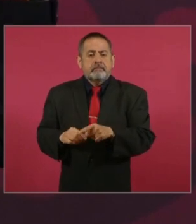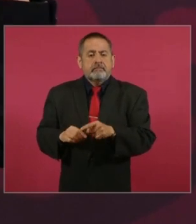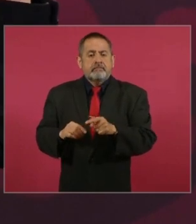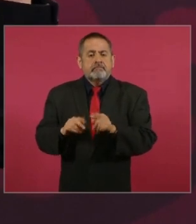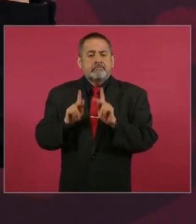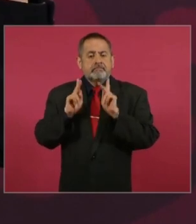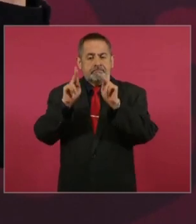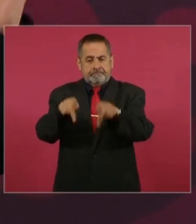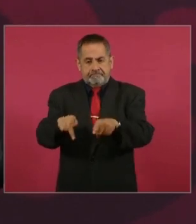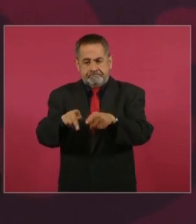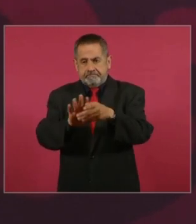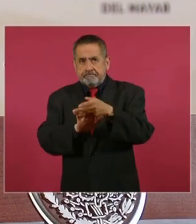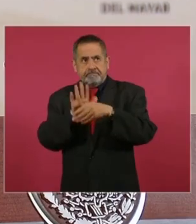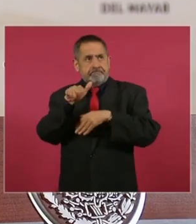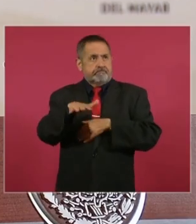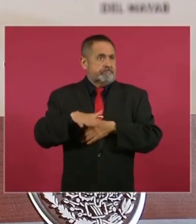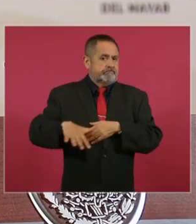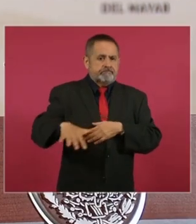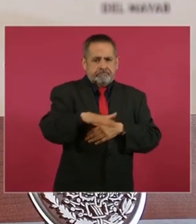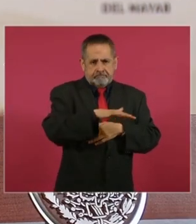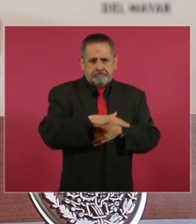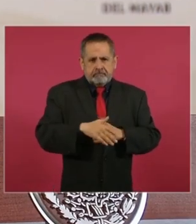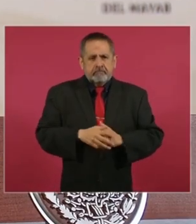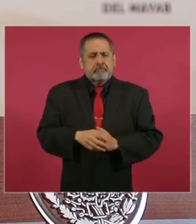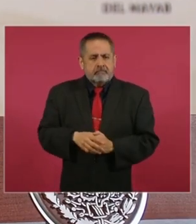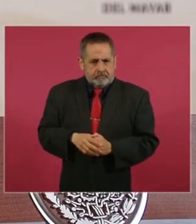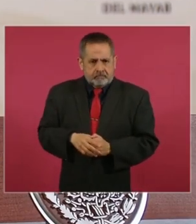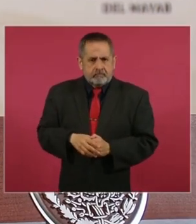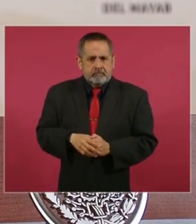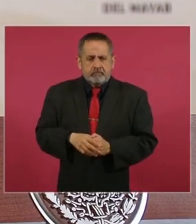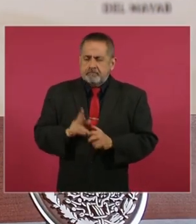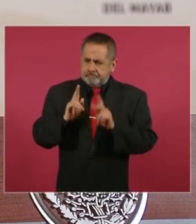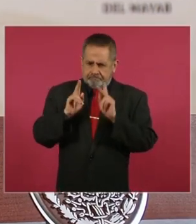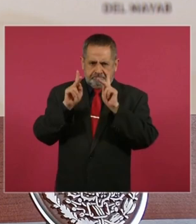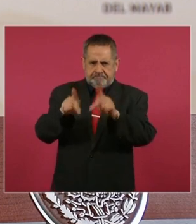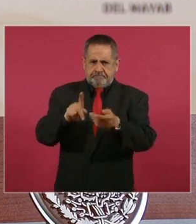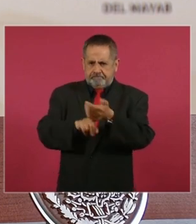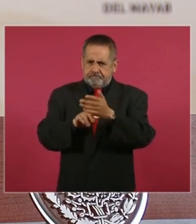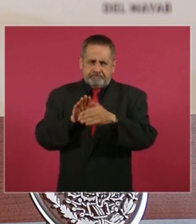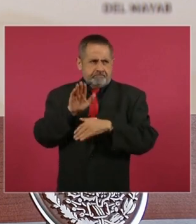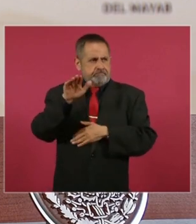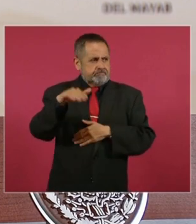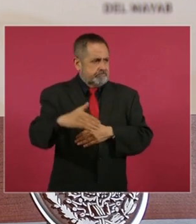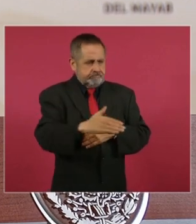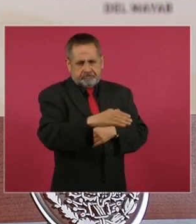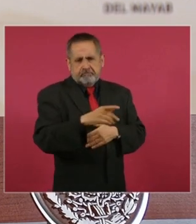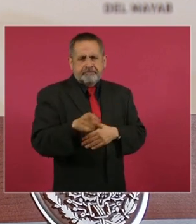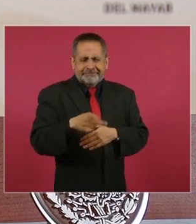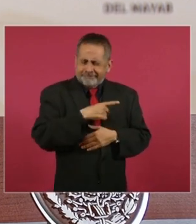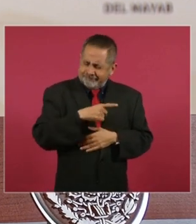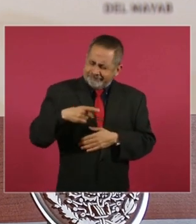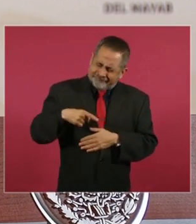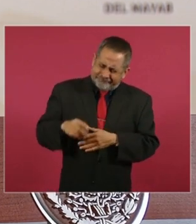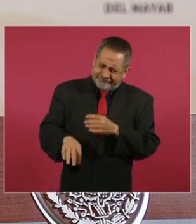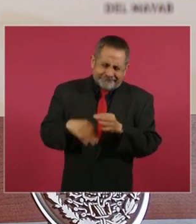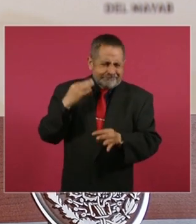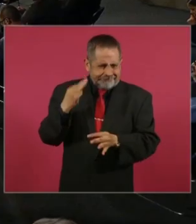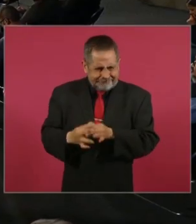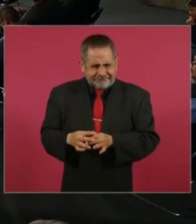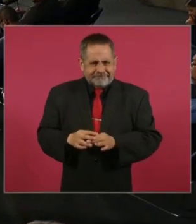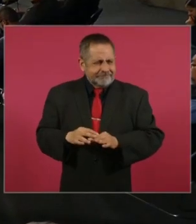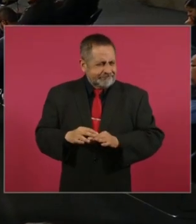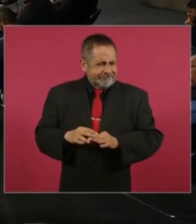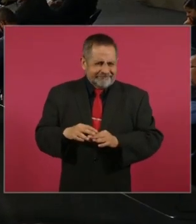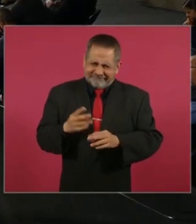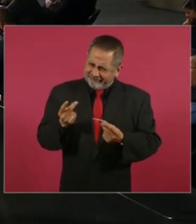viaducto elevado, eso tiene que quedar concluido,